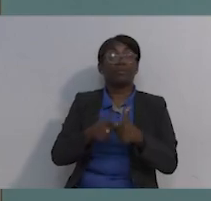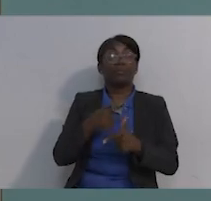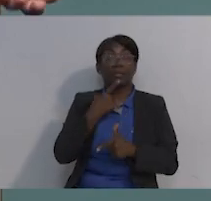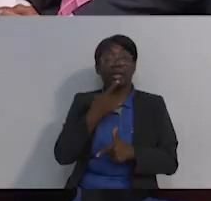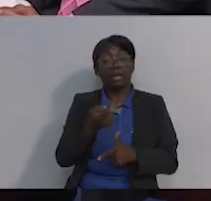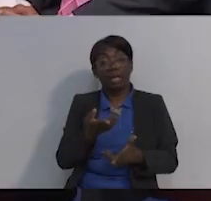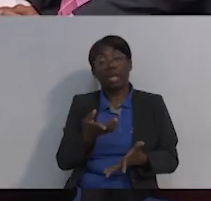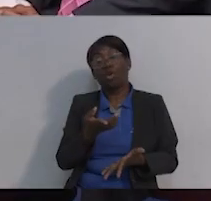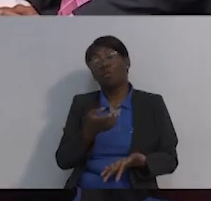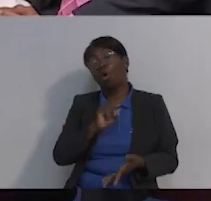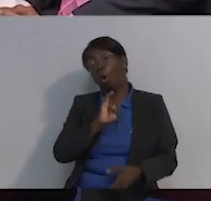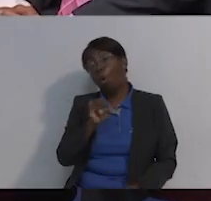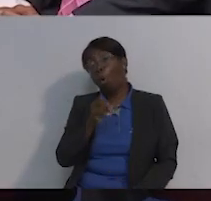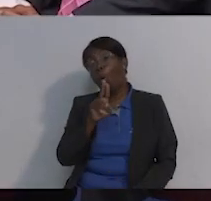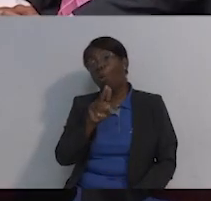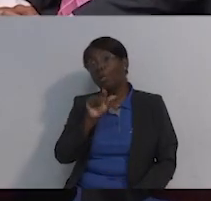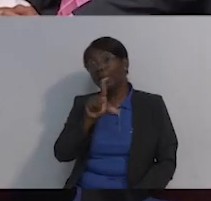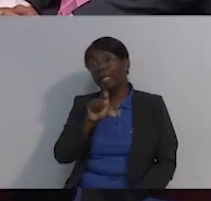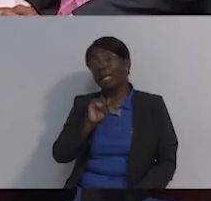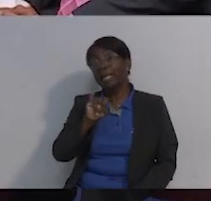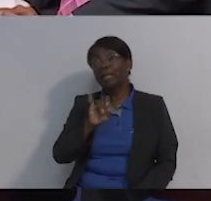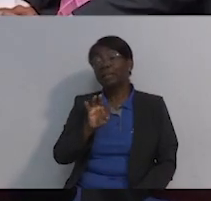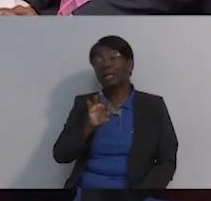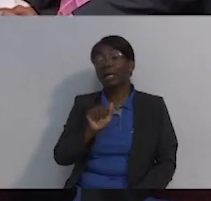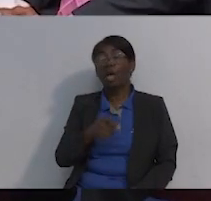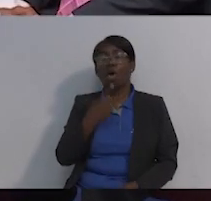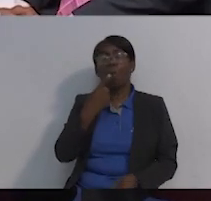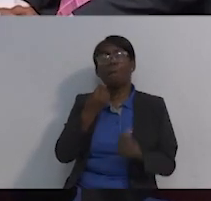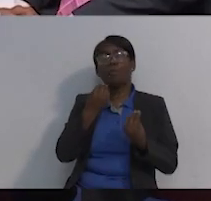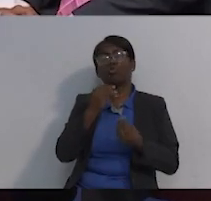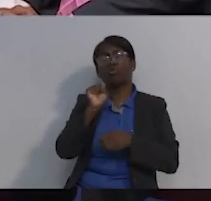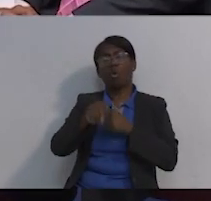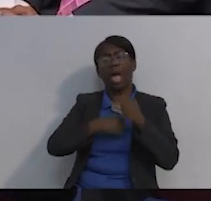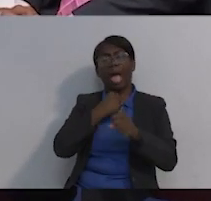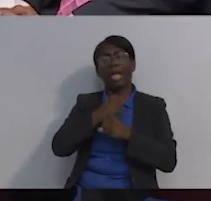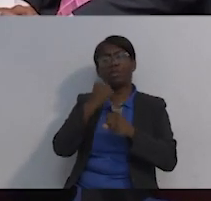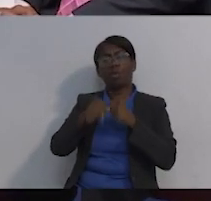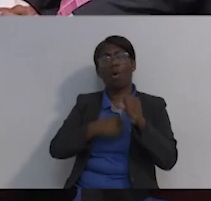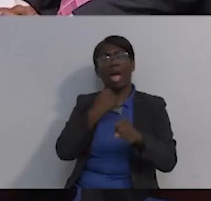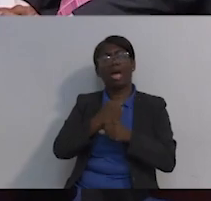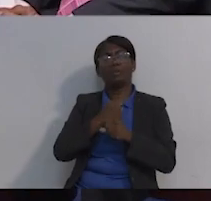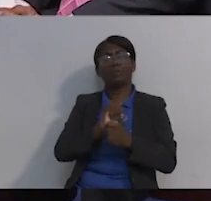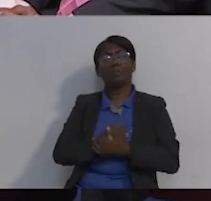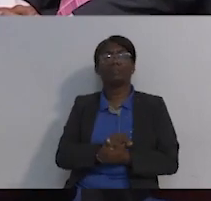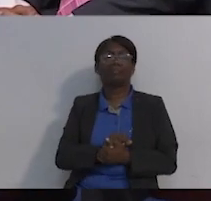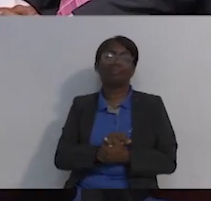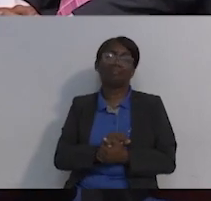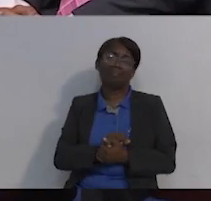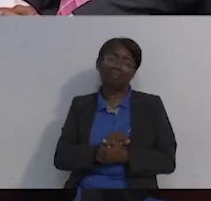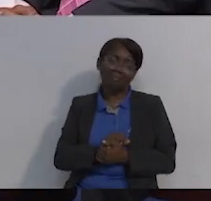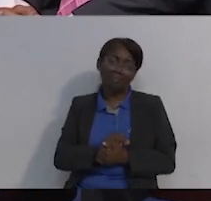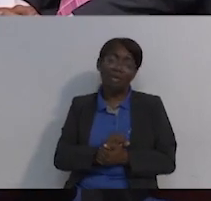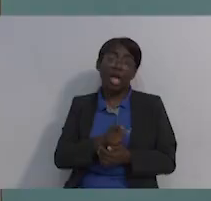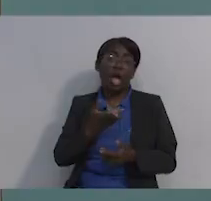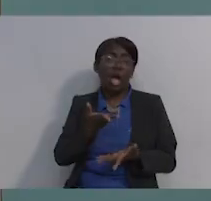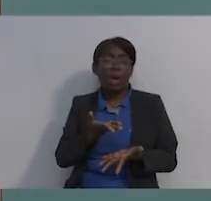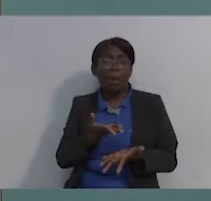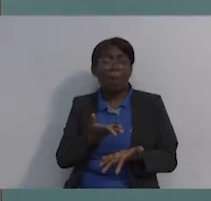de que la gente se anima un poco también a que, bueno, es posible no